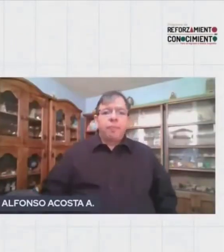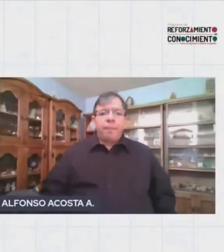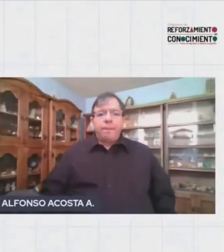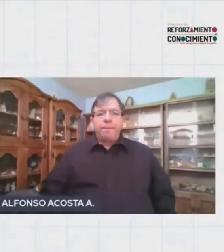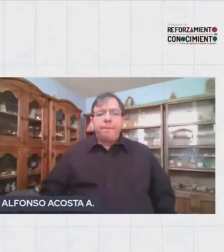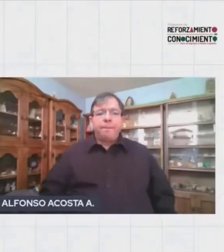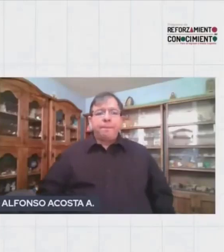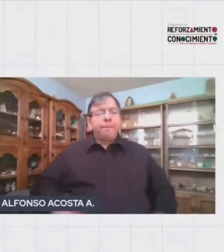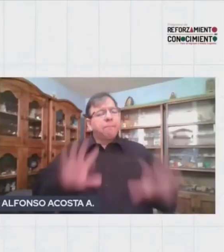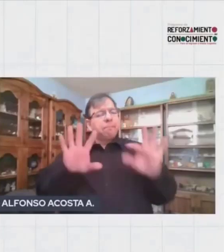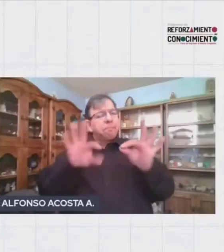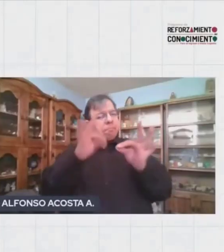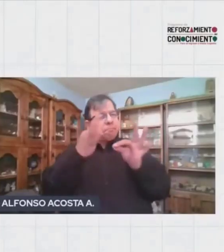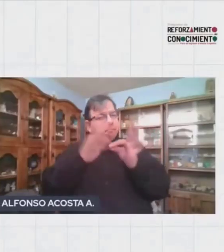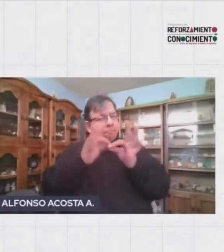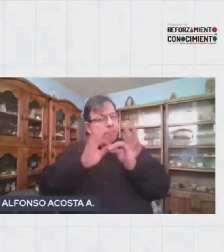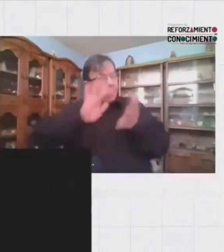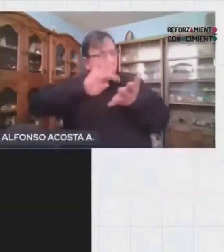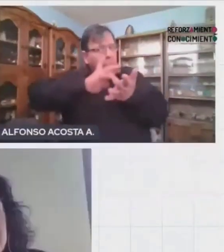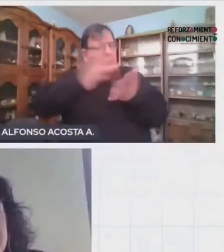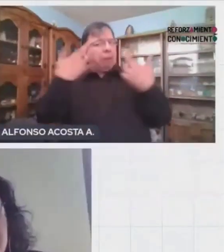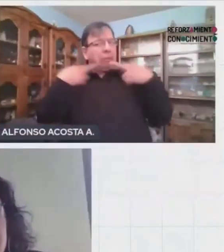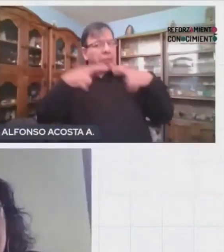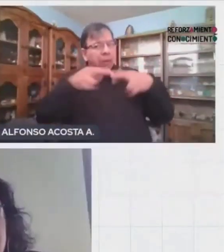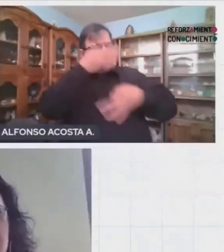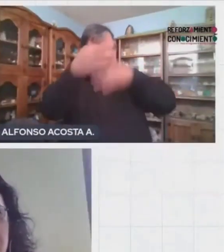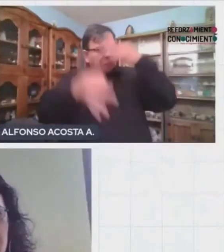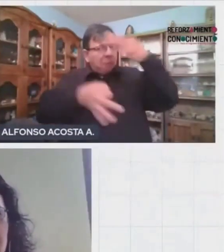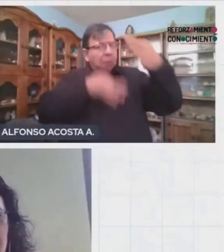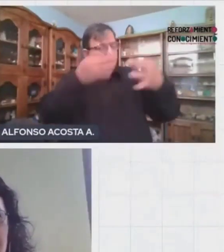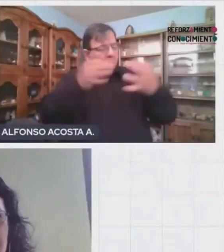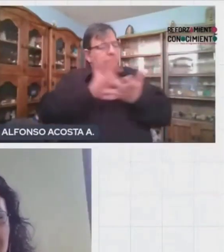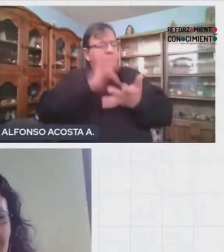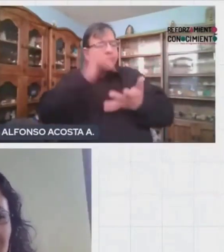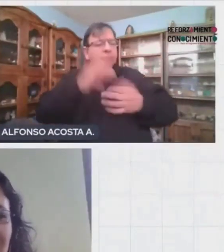Listo. Maestra, muchas, muchas gracias por la información.